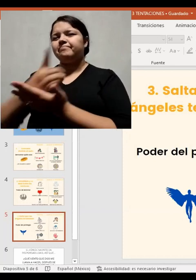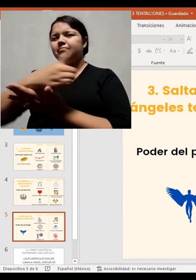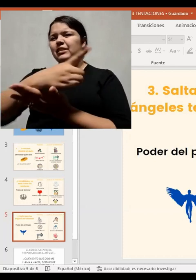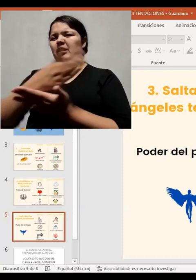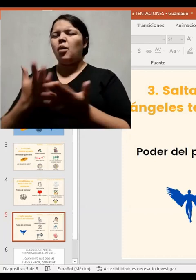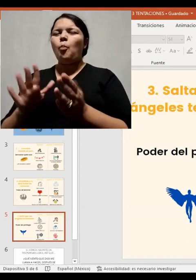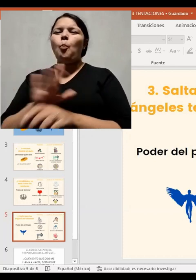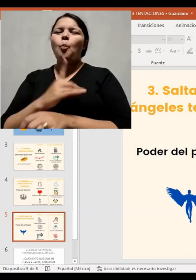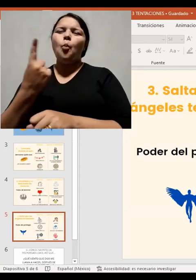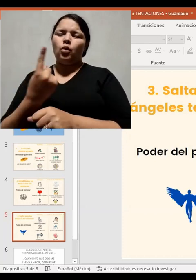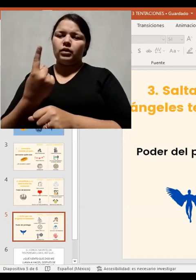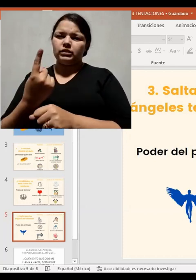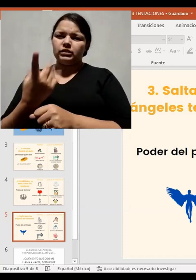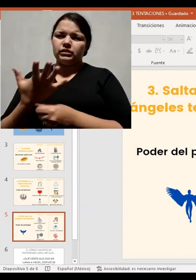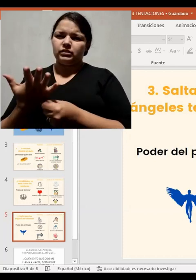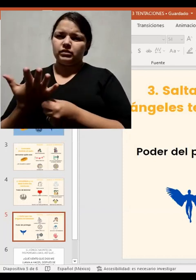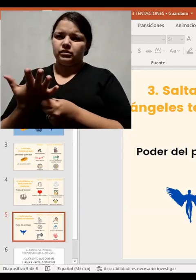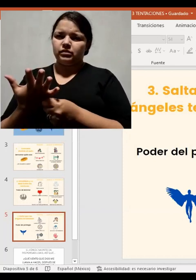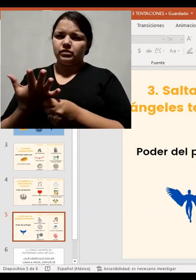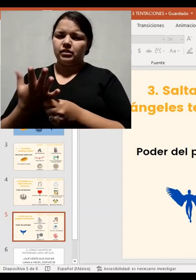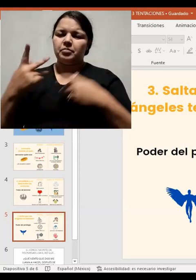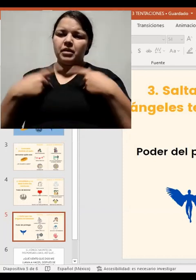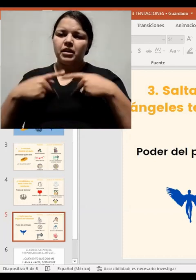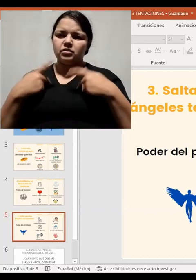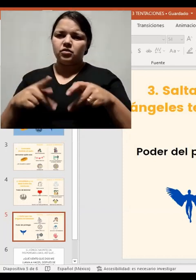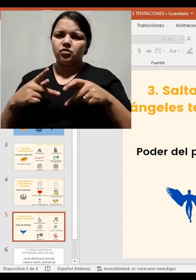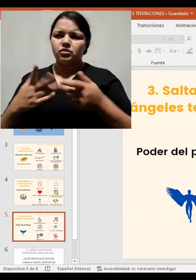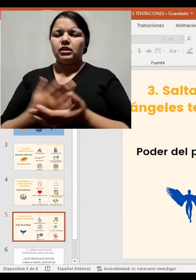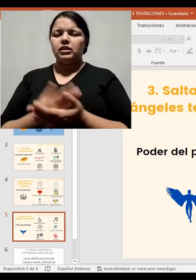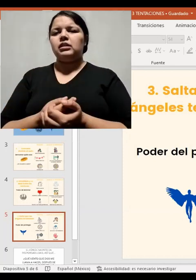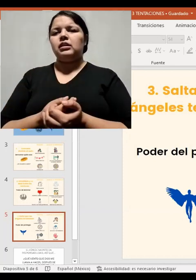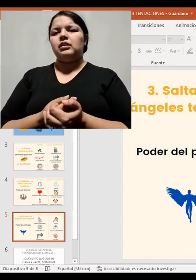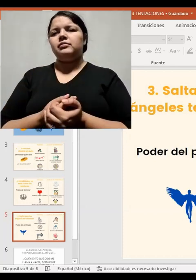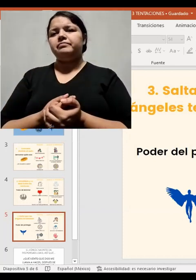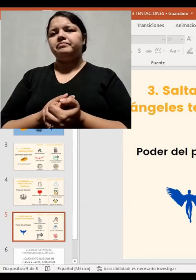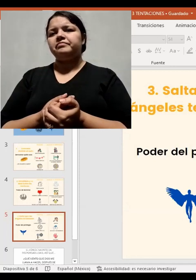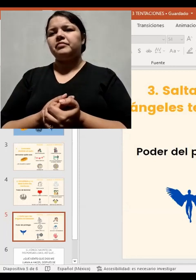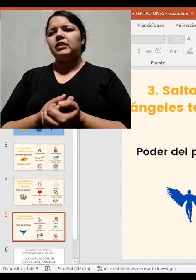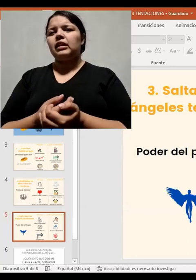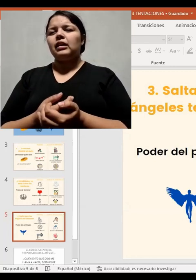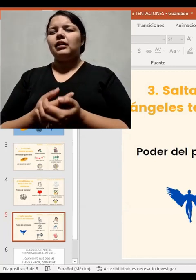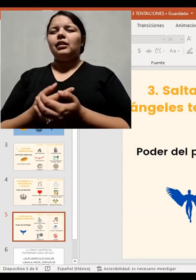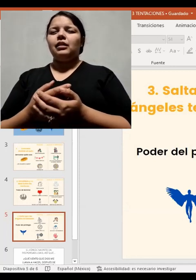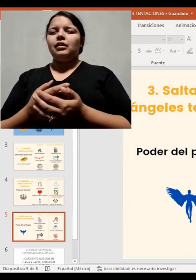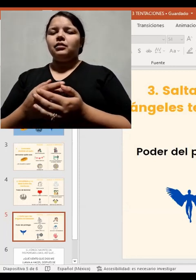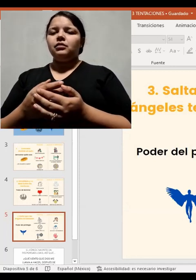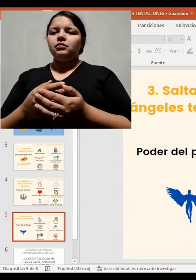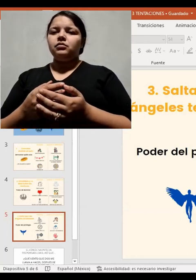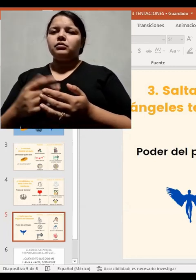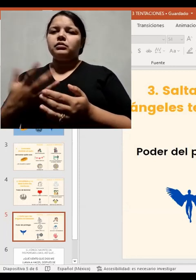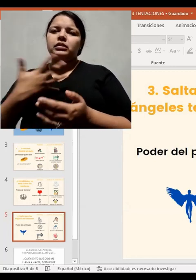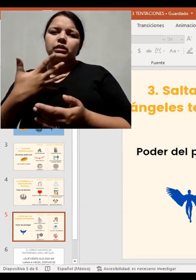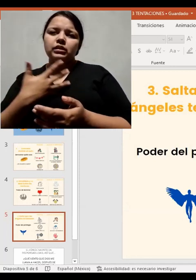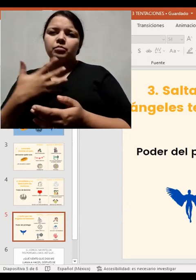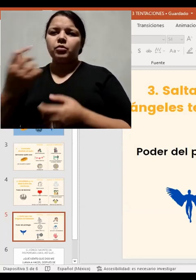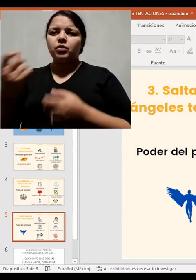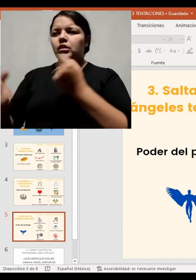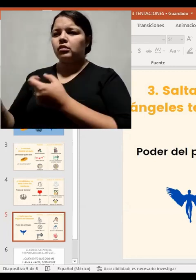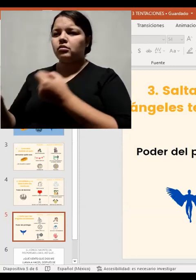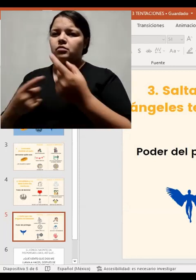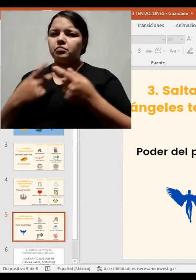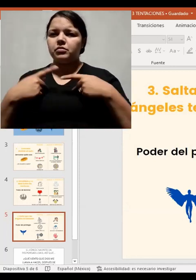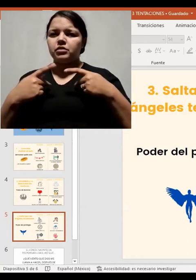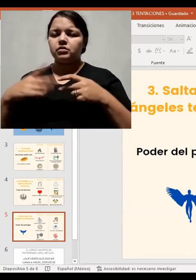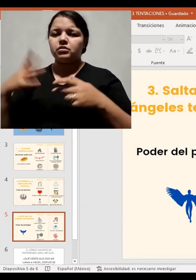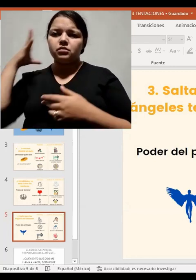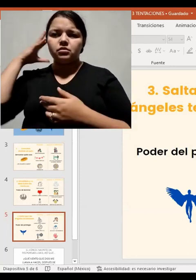indiferencia, ¿no? Por creernos superiores también. Por ejemplo, ahorita que tenemos personas sordas voy a